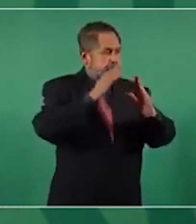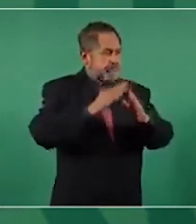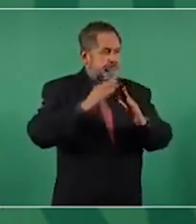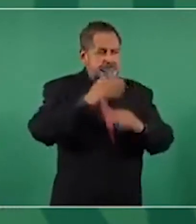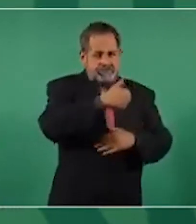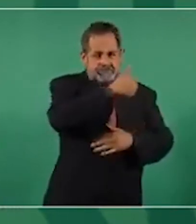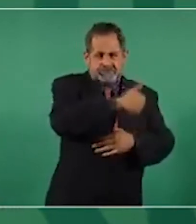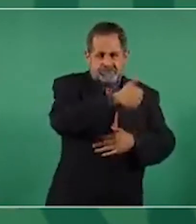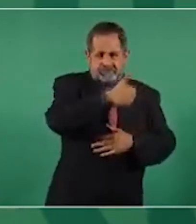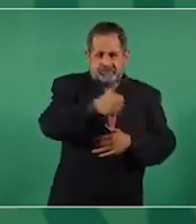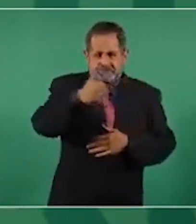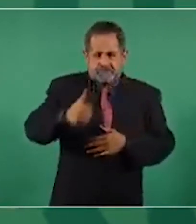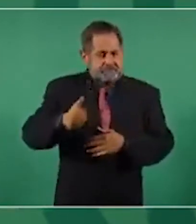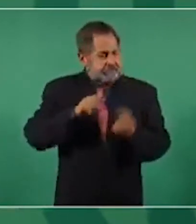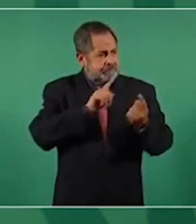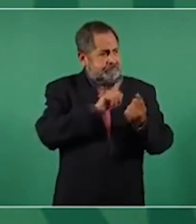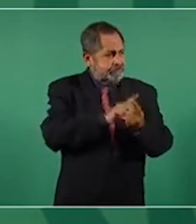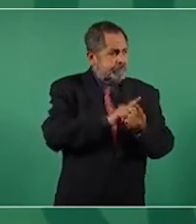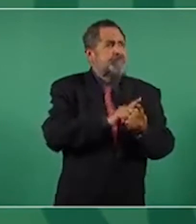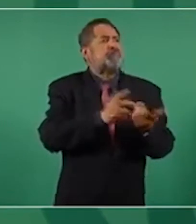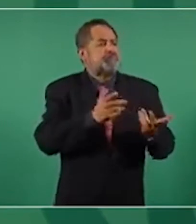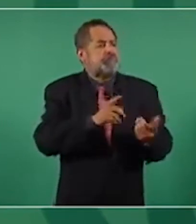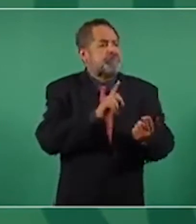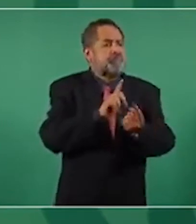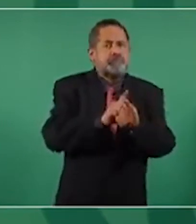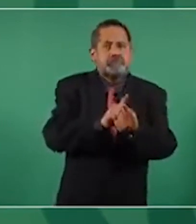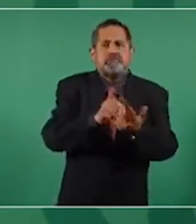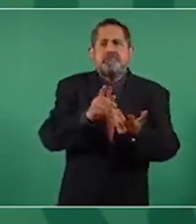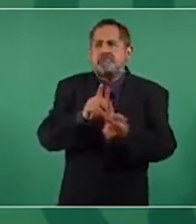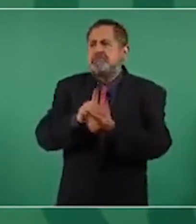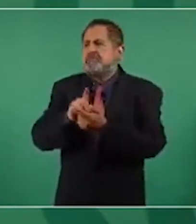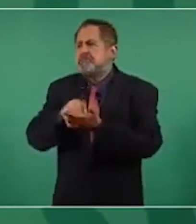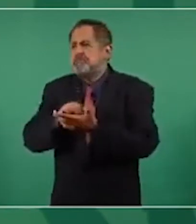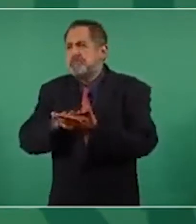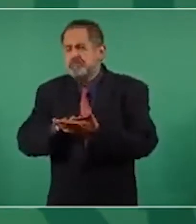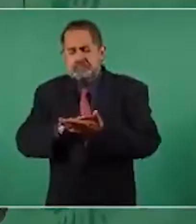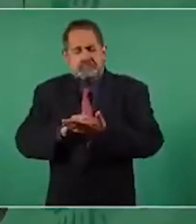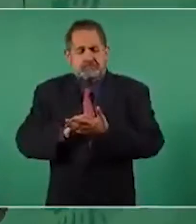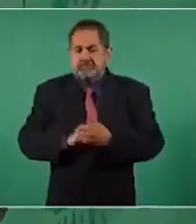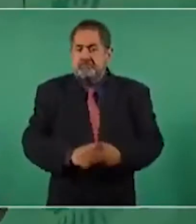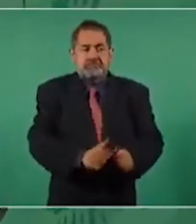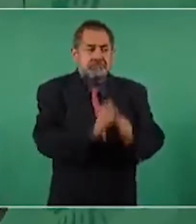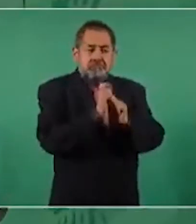a los damnificados.